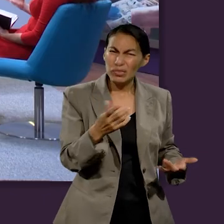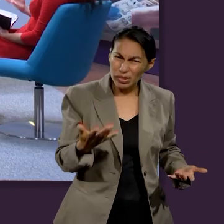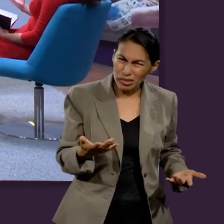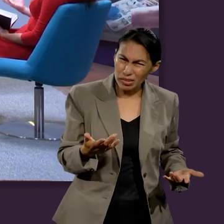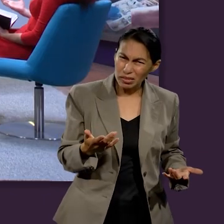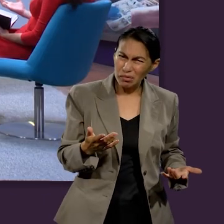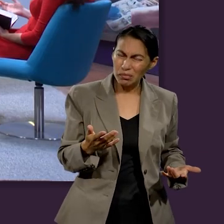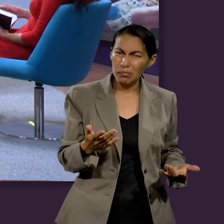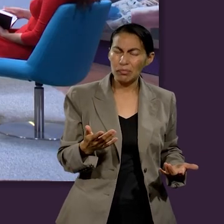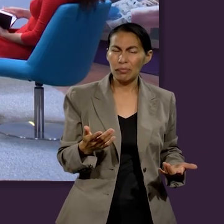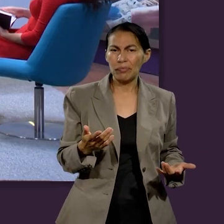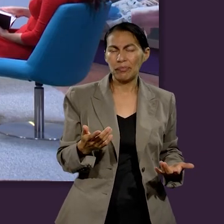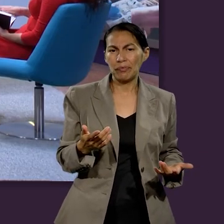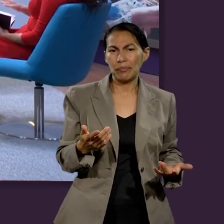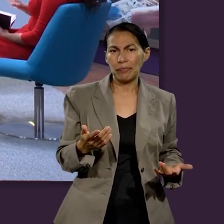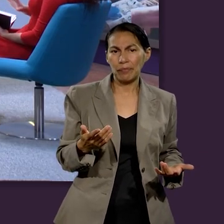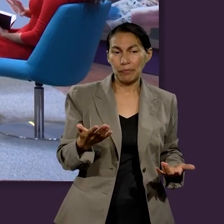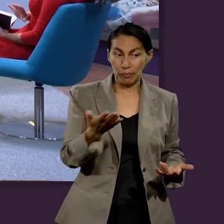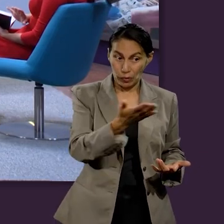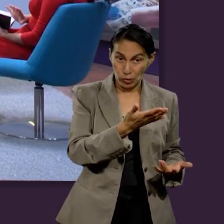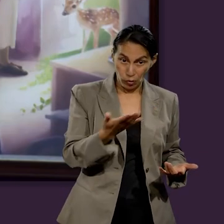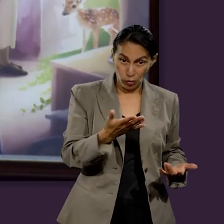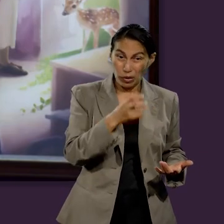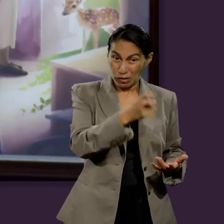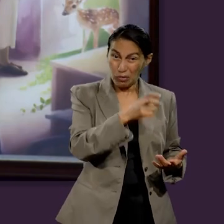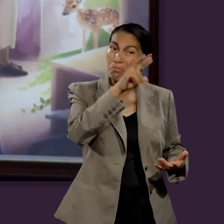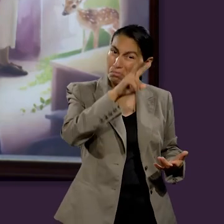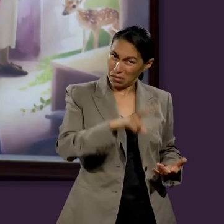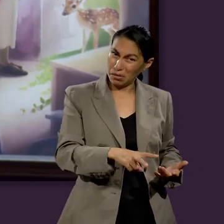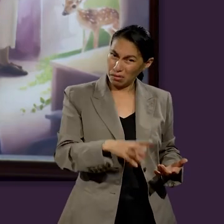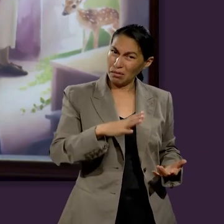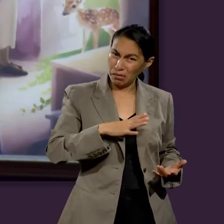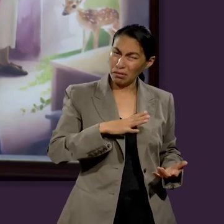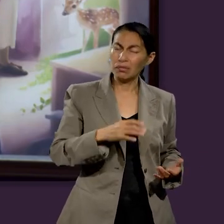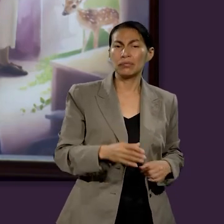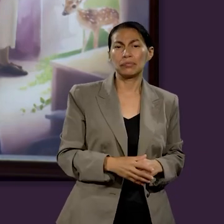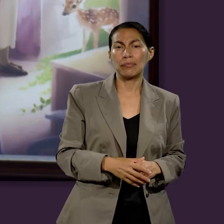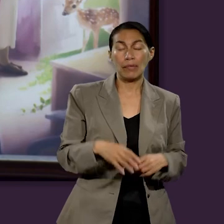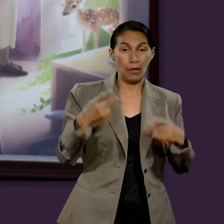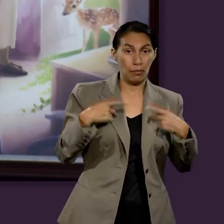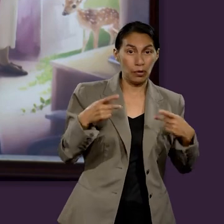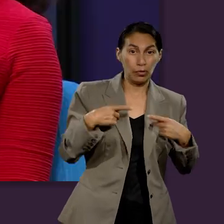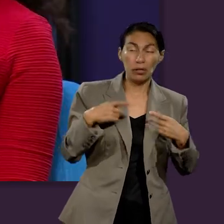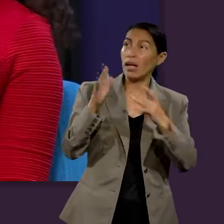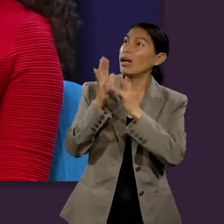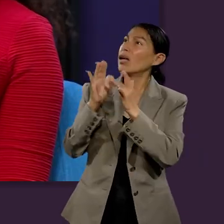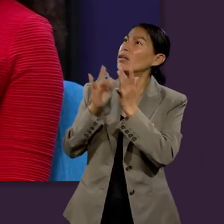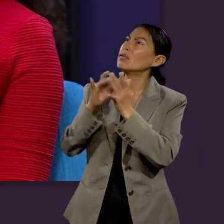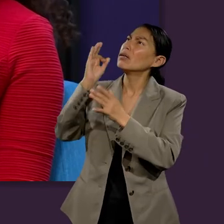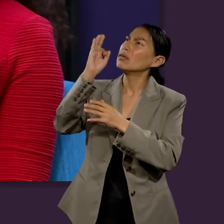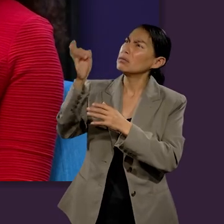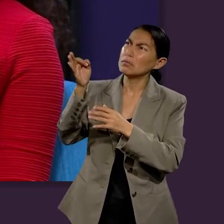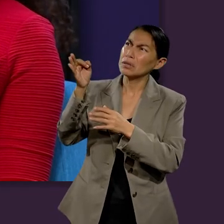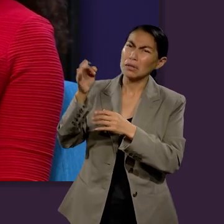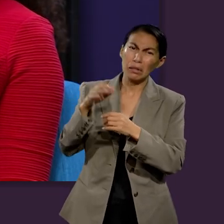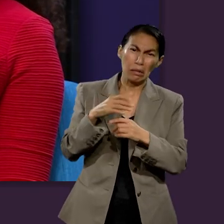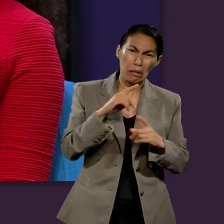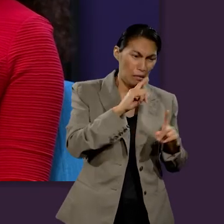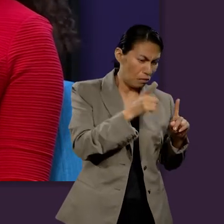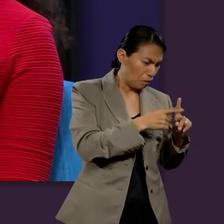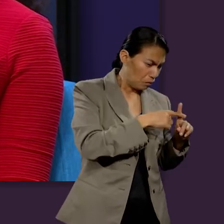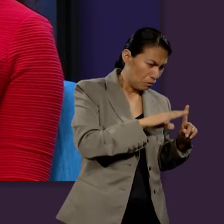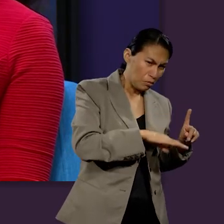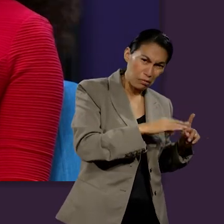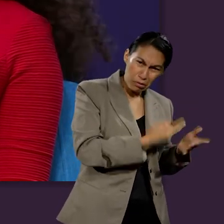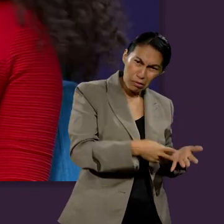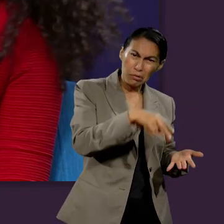Sabemos que es un poco metafórico, pero nos da esta idea de que es absoluto. Y aquellos que no acepten el